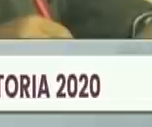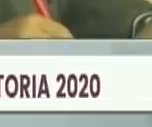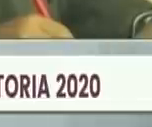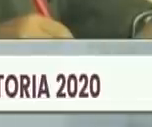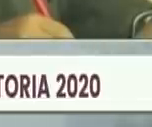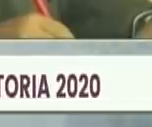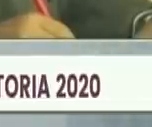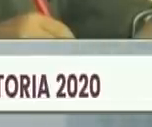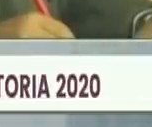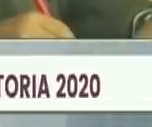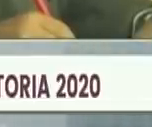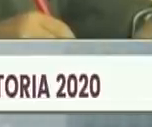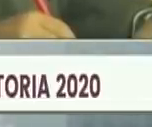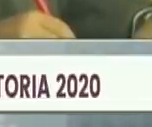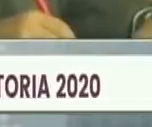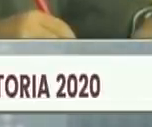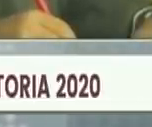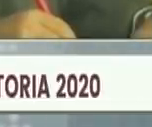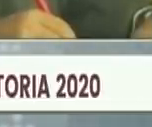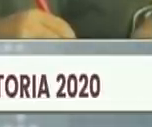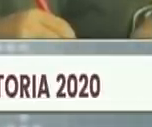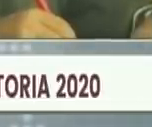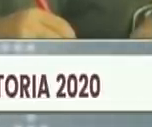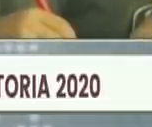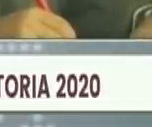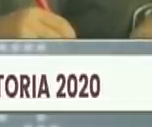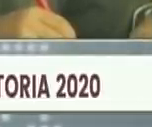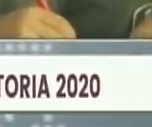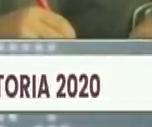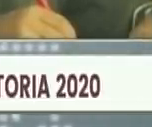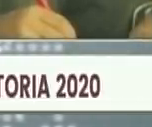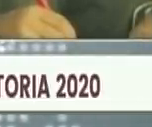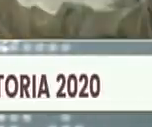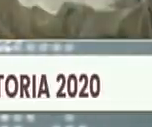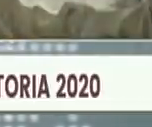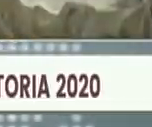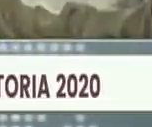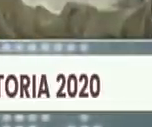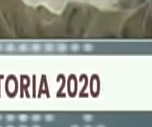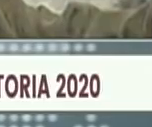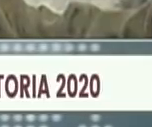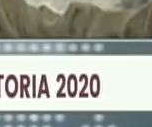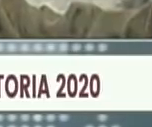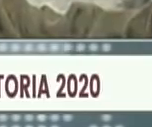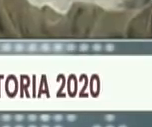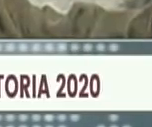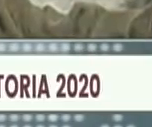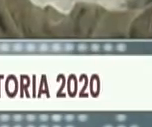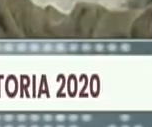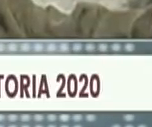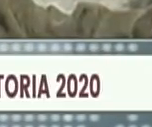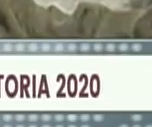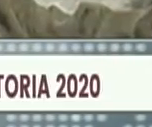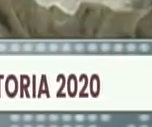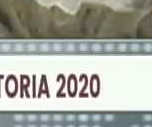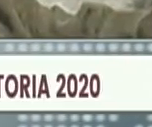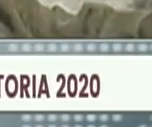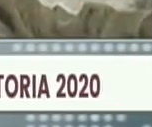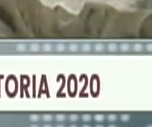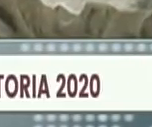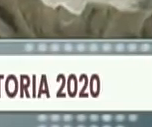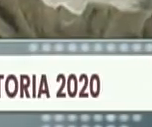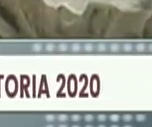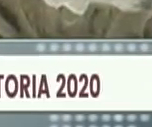investigador a tiempo completo es ex director general del archivo general de la nación entre sus obras podríamos citar